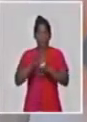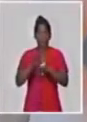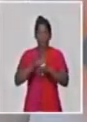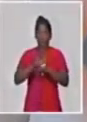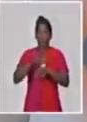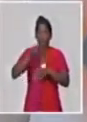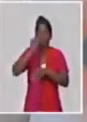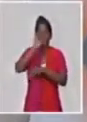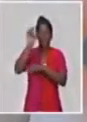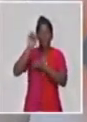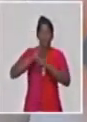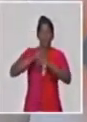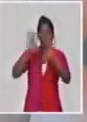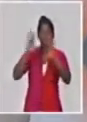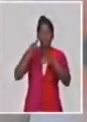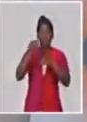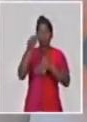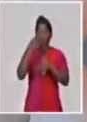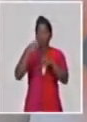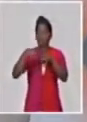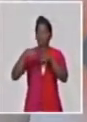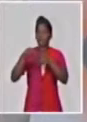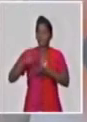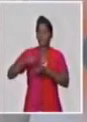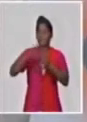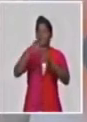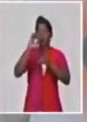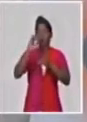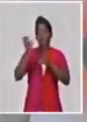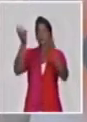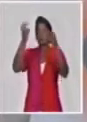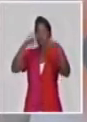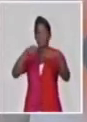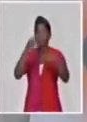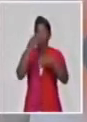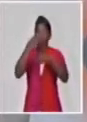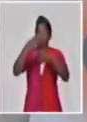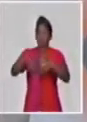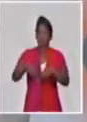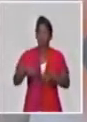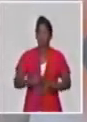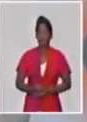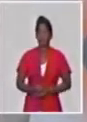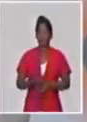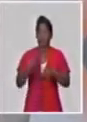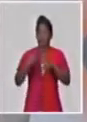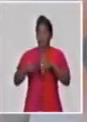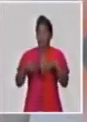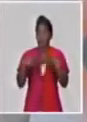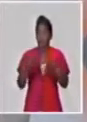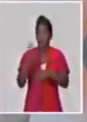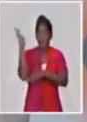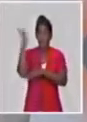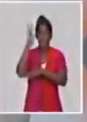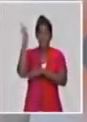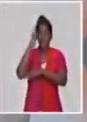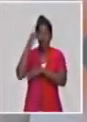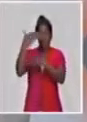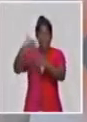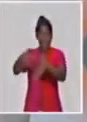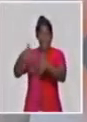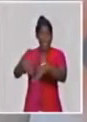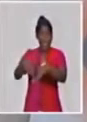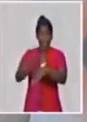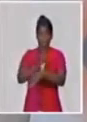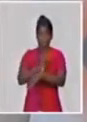todos los casos. Tampoco se establecen las fiestas públicas. Por lo tanto, ni se alquilan nuestros locales, ni